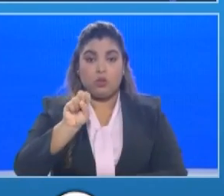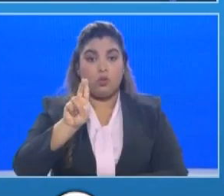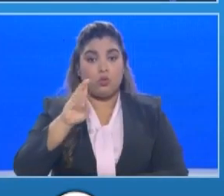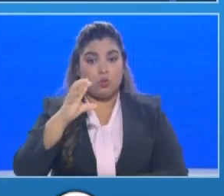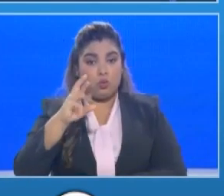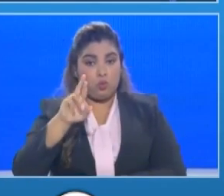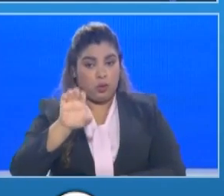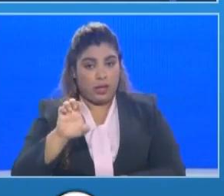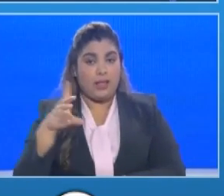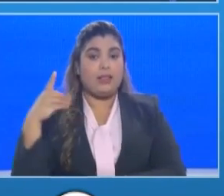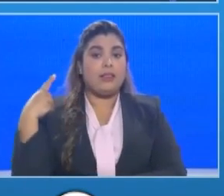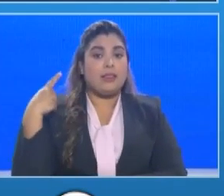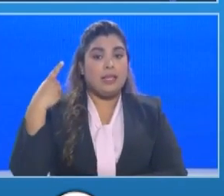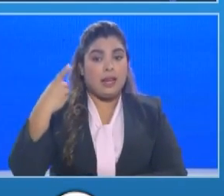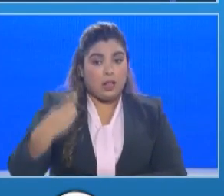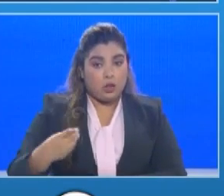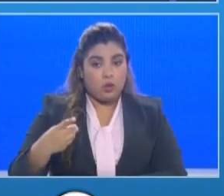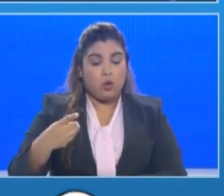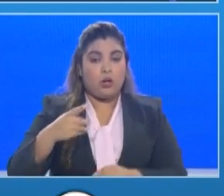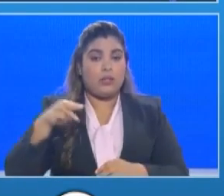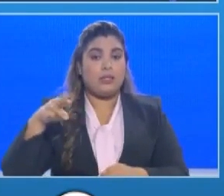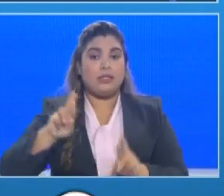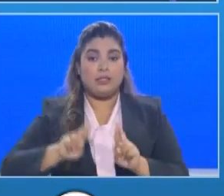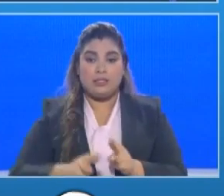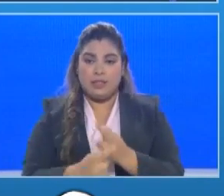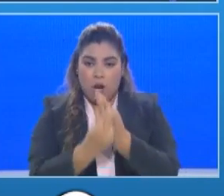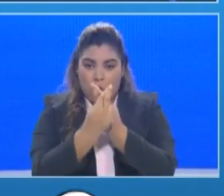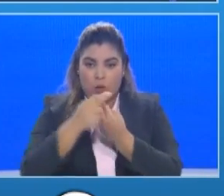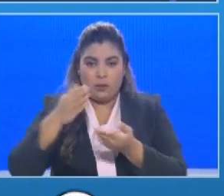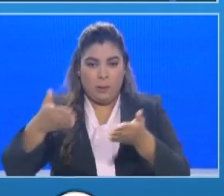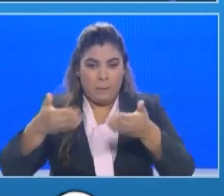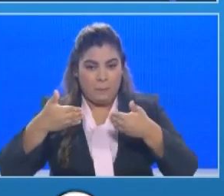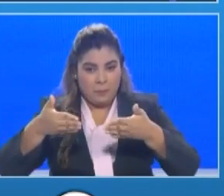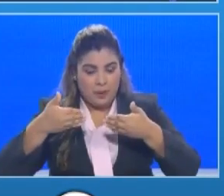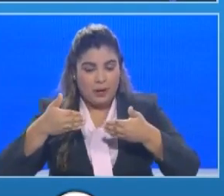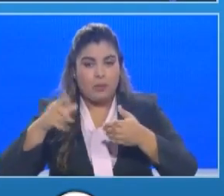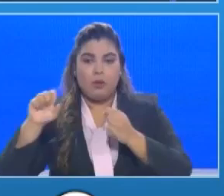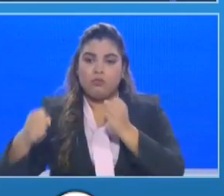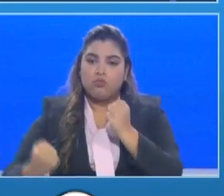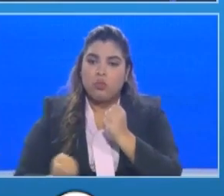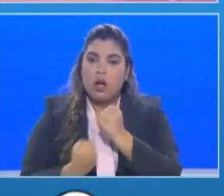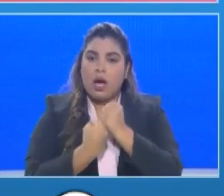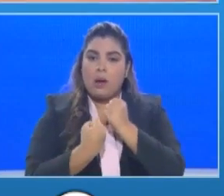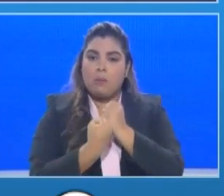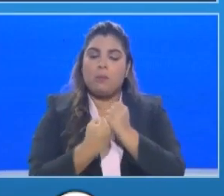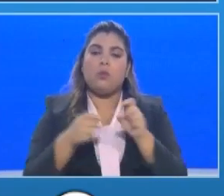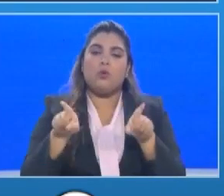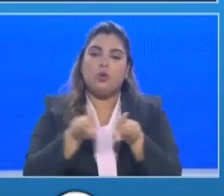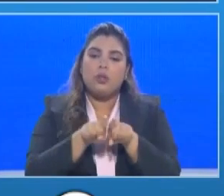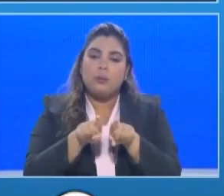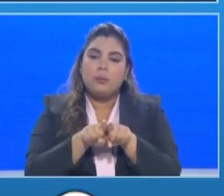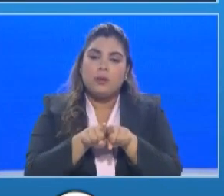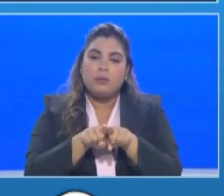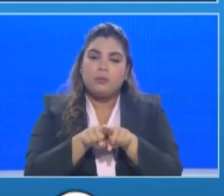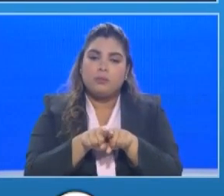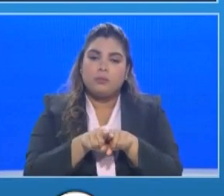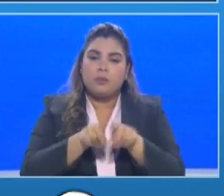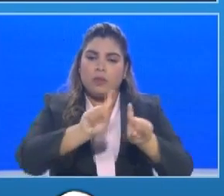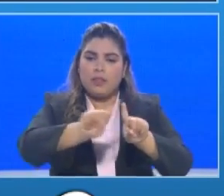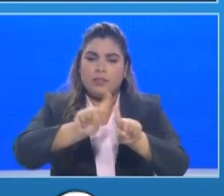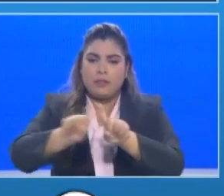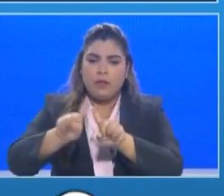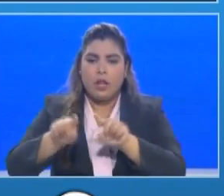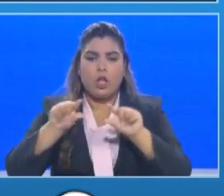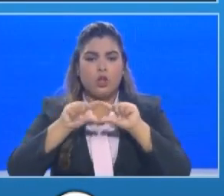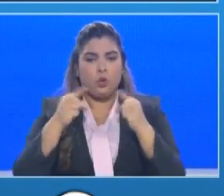del área metropolitana hoy y el apoyo que también se nos ha brindado por parte de todos los estamentos de